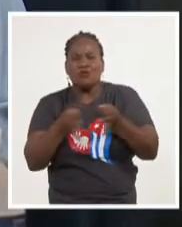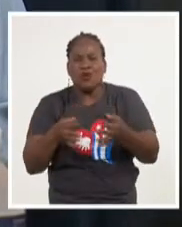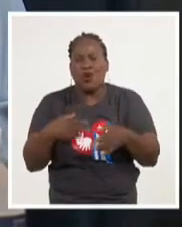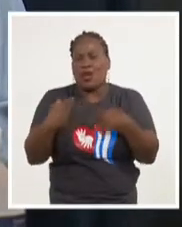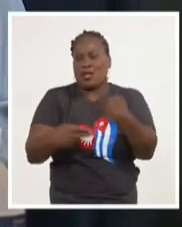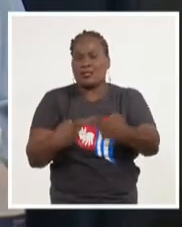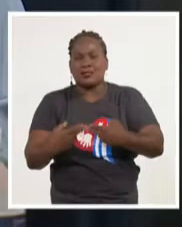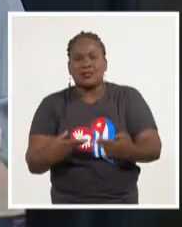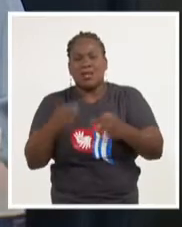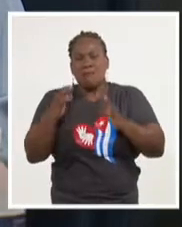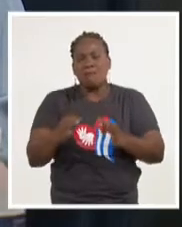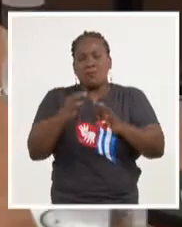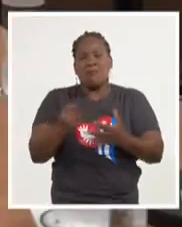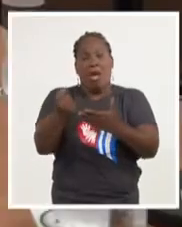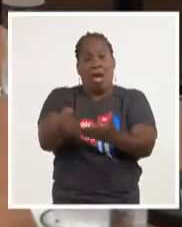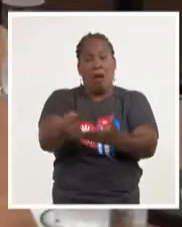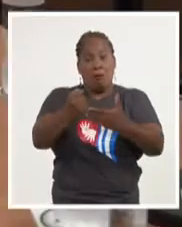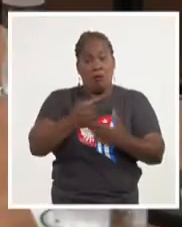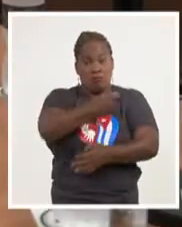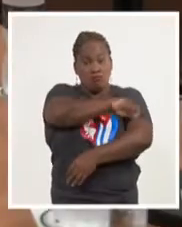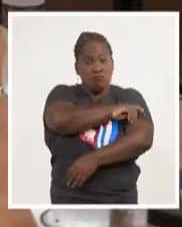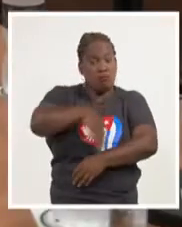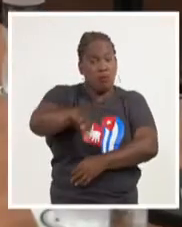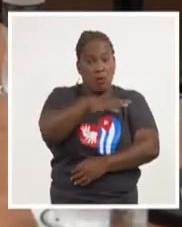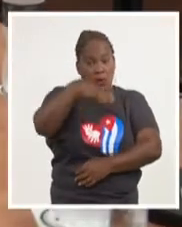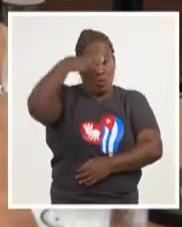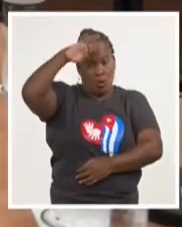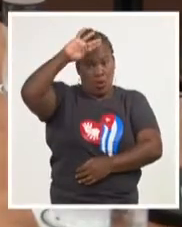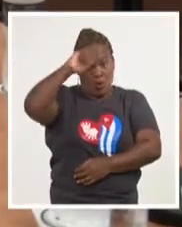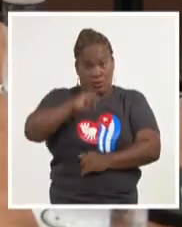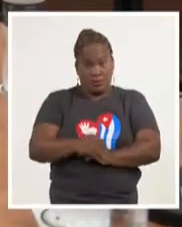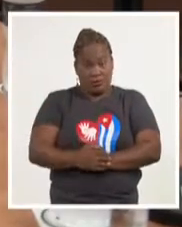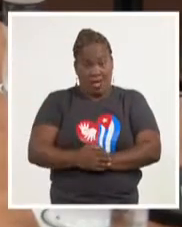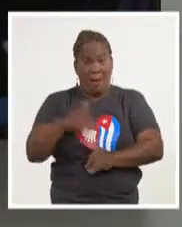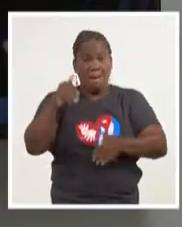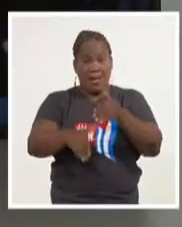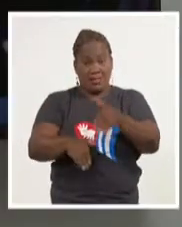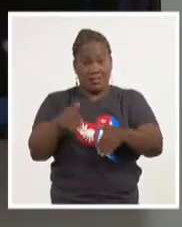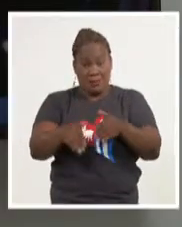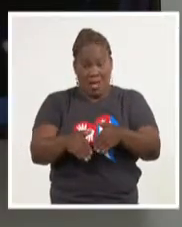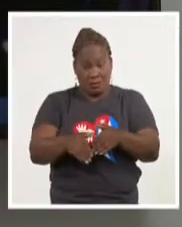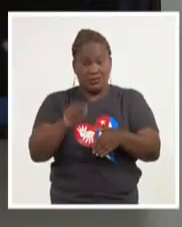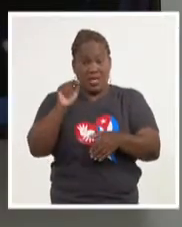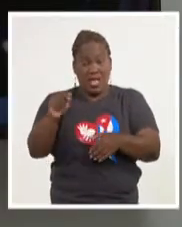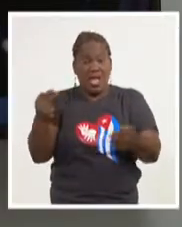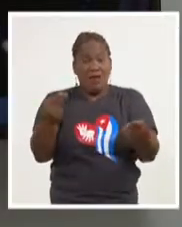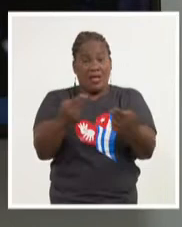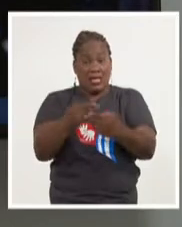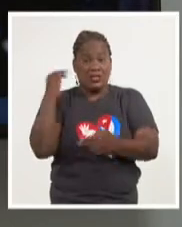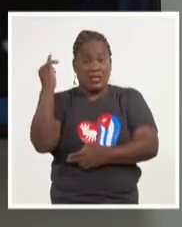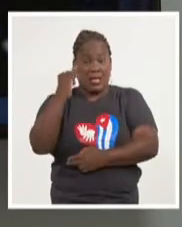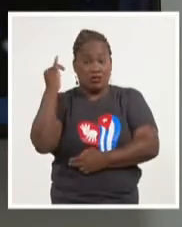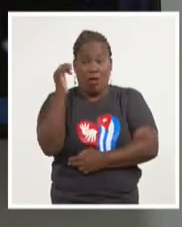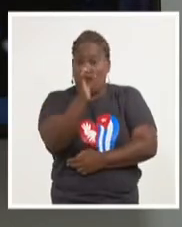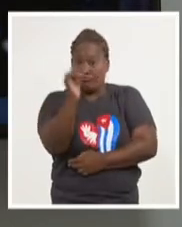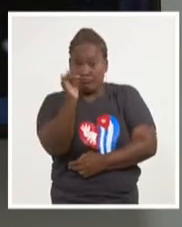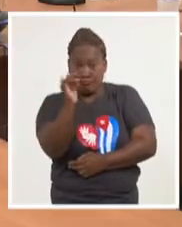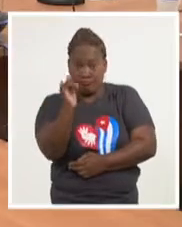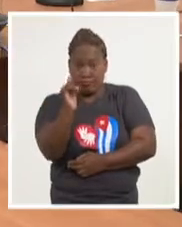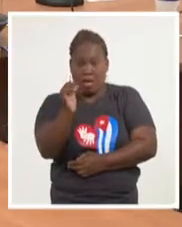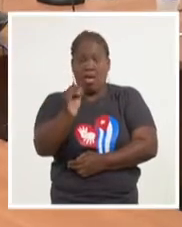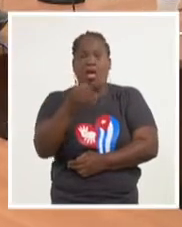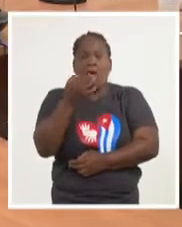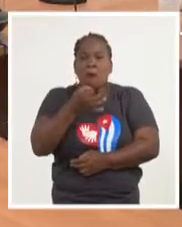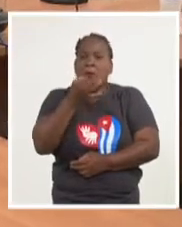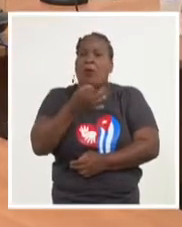apoyando al pueblo de Cuba. Los participantes en el foro fueron convocados a expresar con entera libertad sus